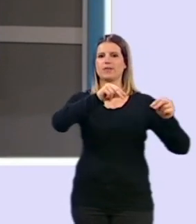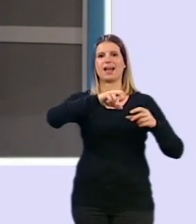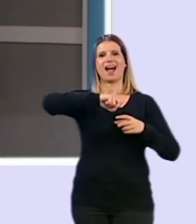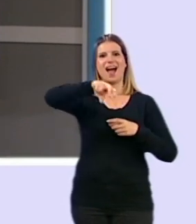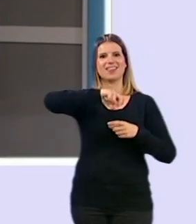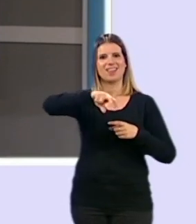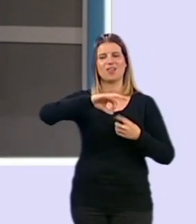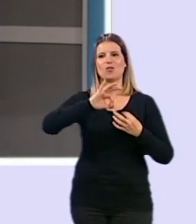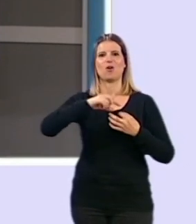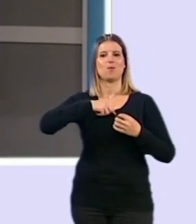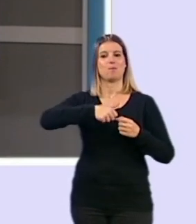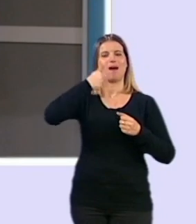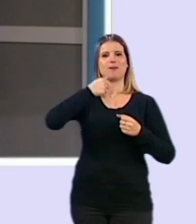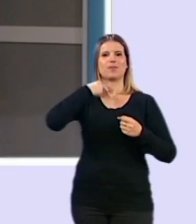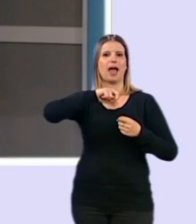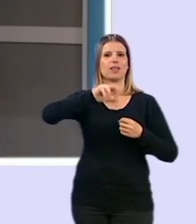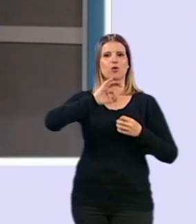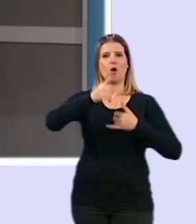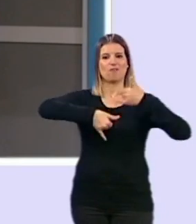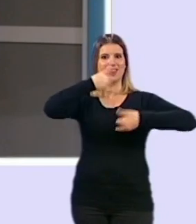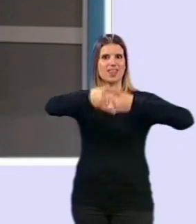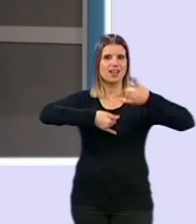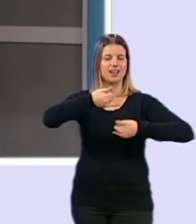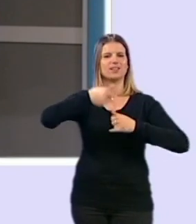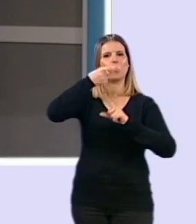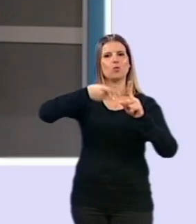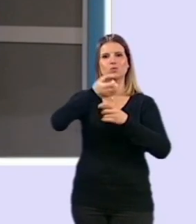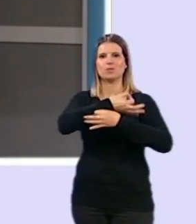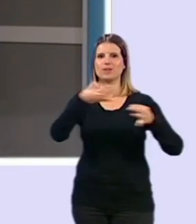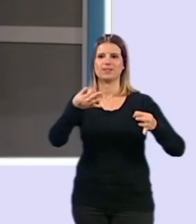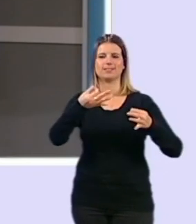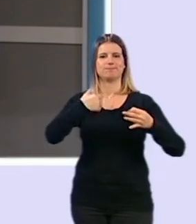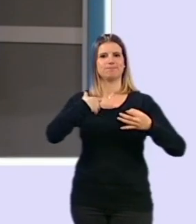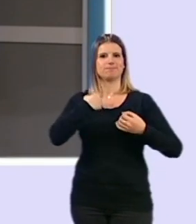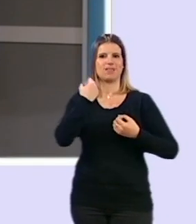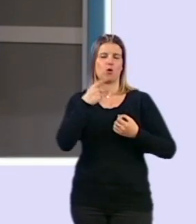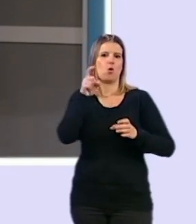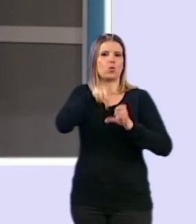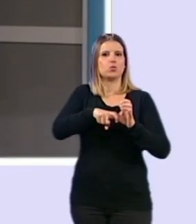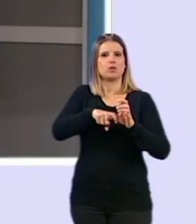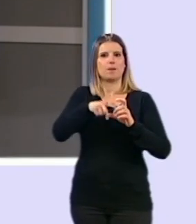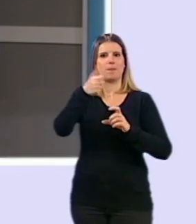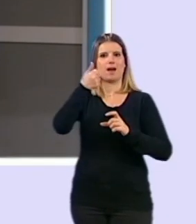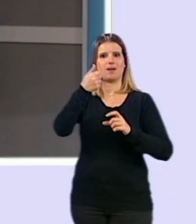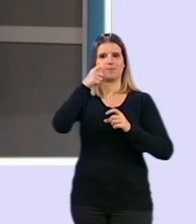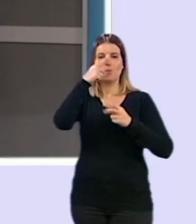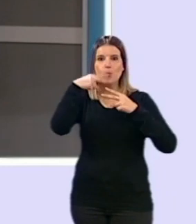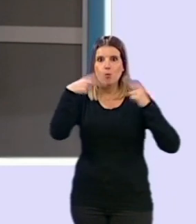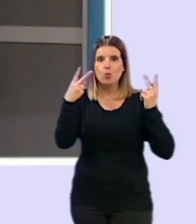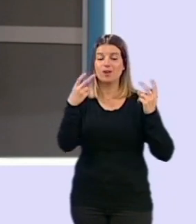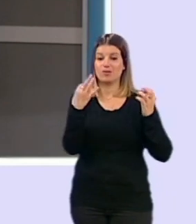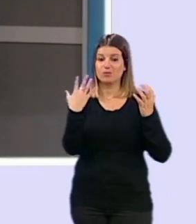el vehículo particular y hacer un uso adecuado del vehículo público. Todas esas actitudes tenemos que empezar a